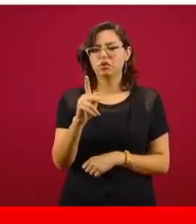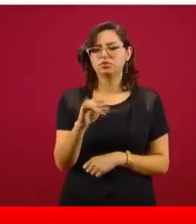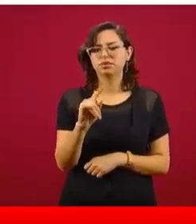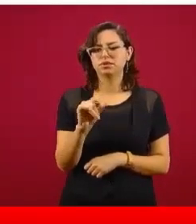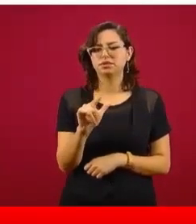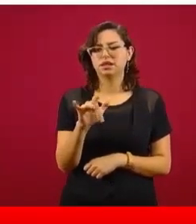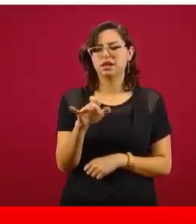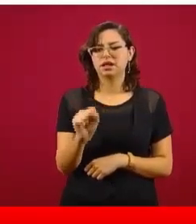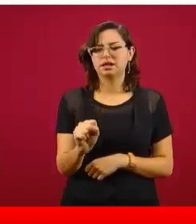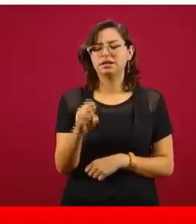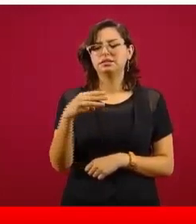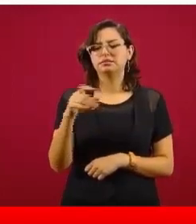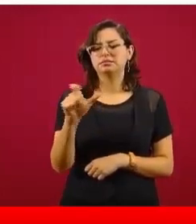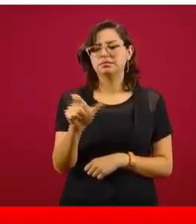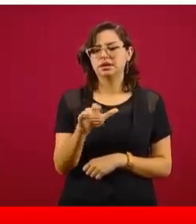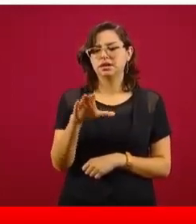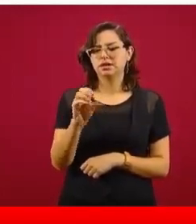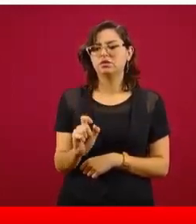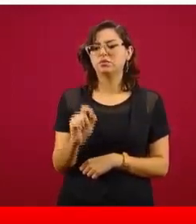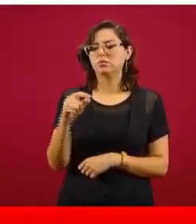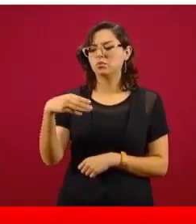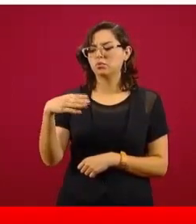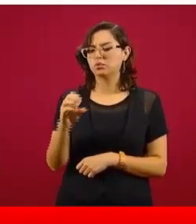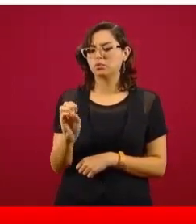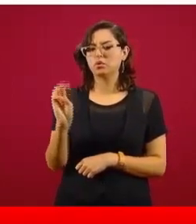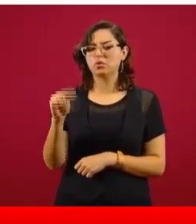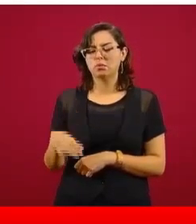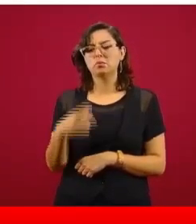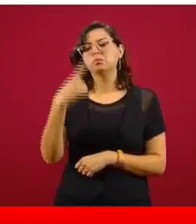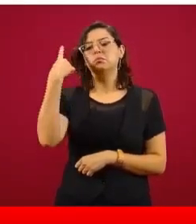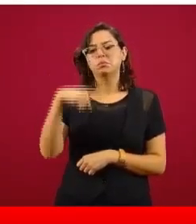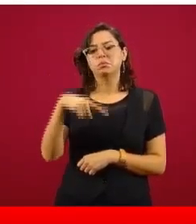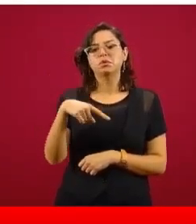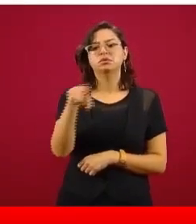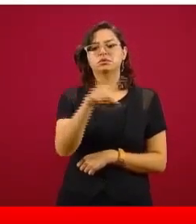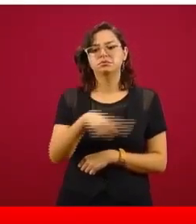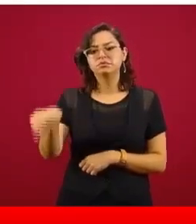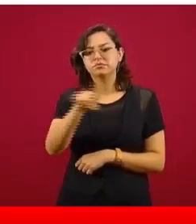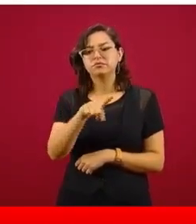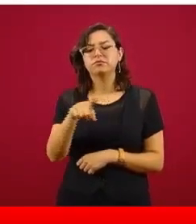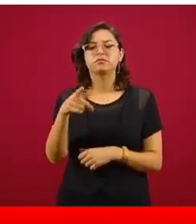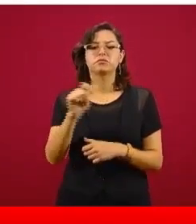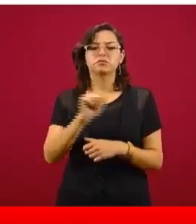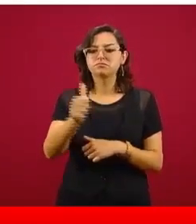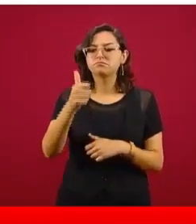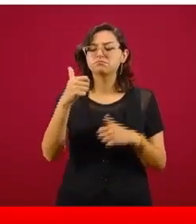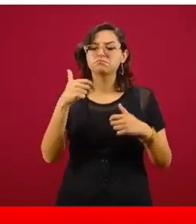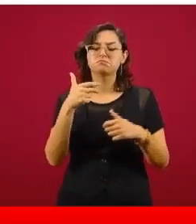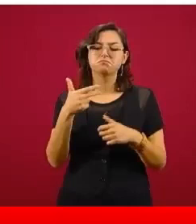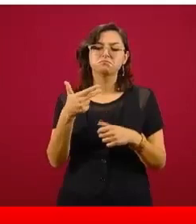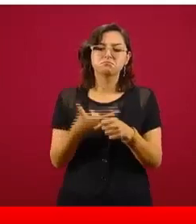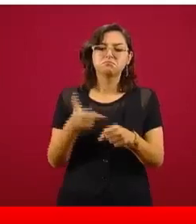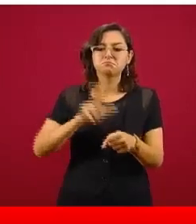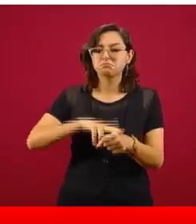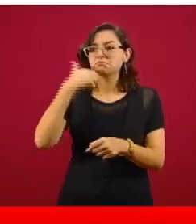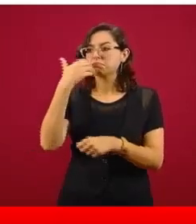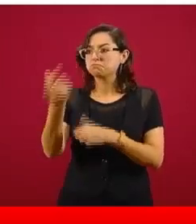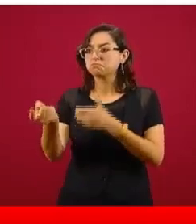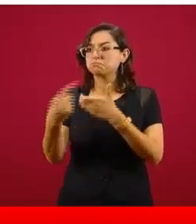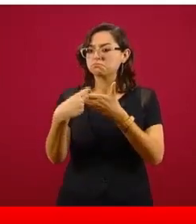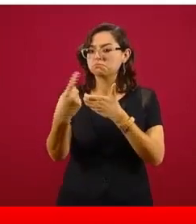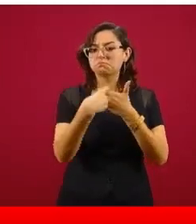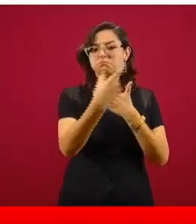para tener más hospitales que puedan querer participar de esta acción. Serían verificados,